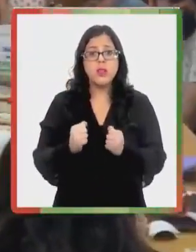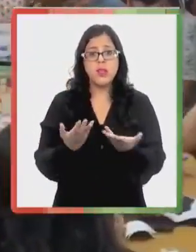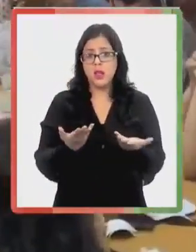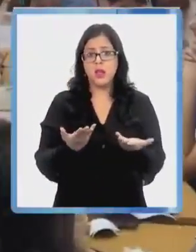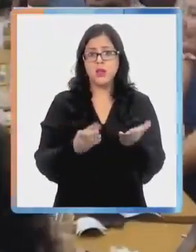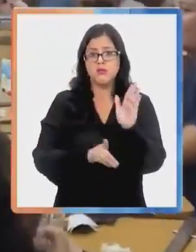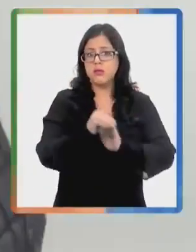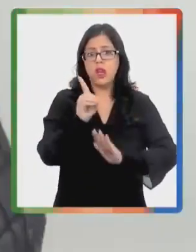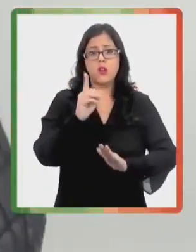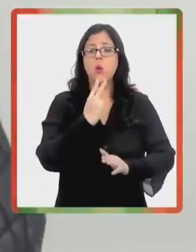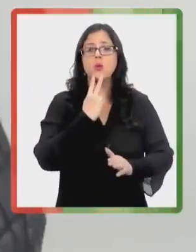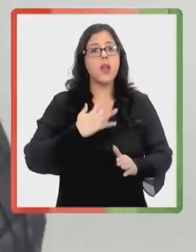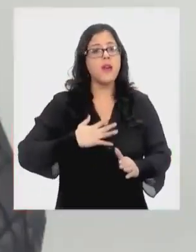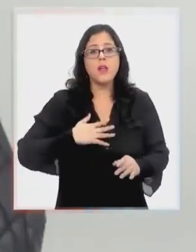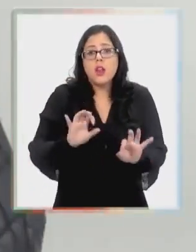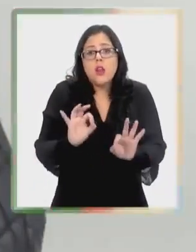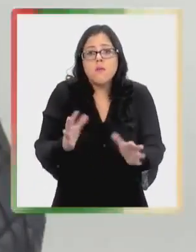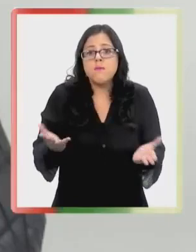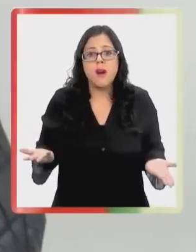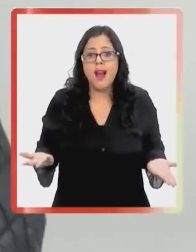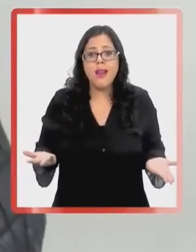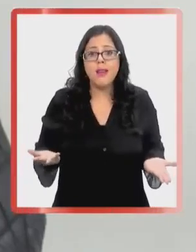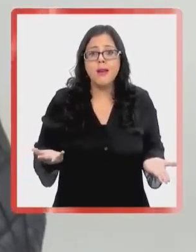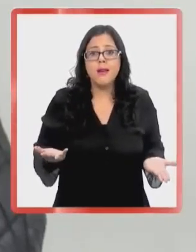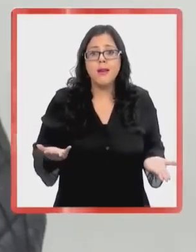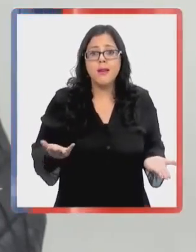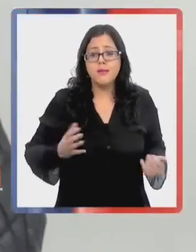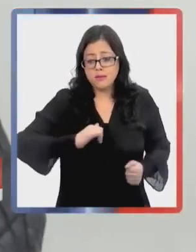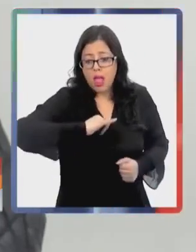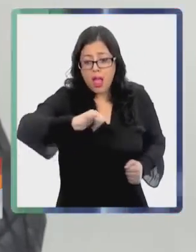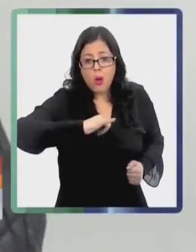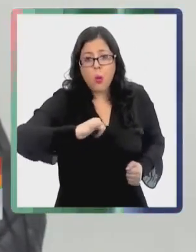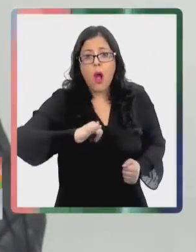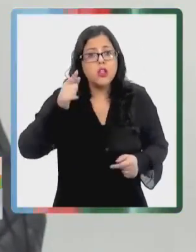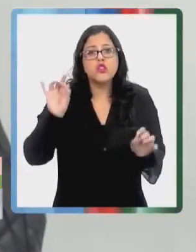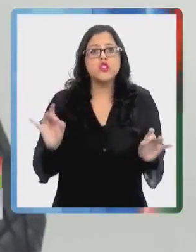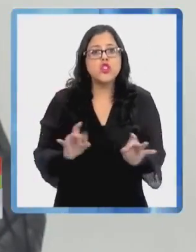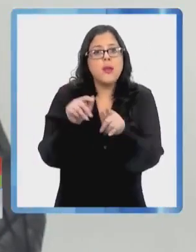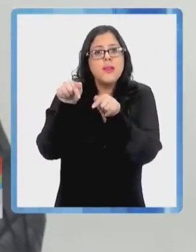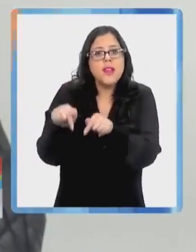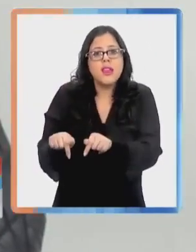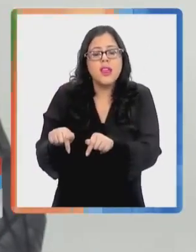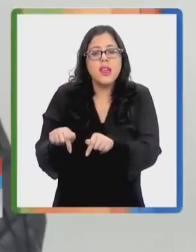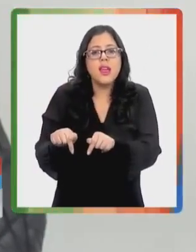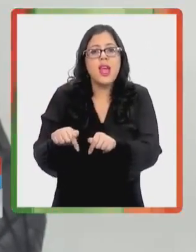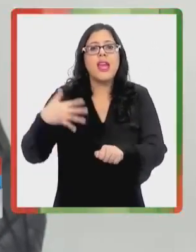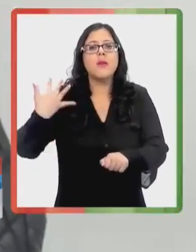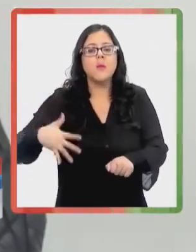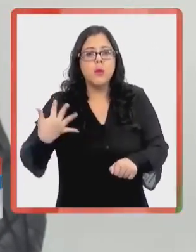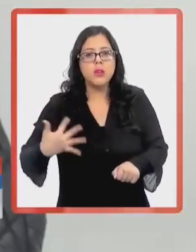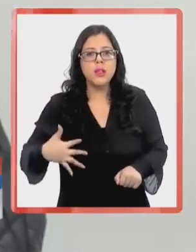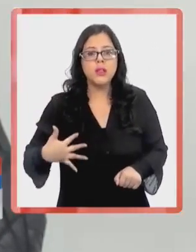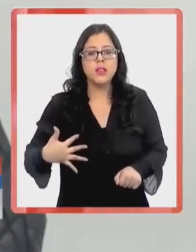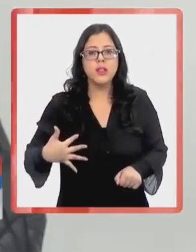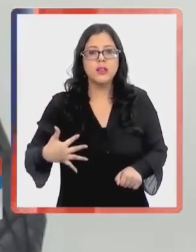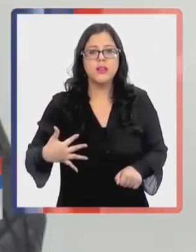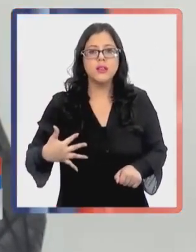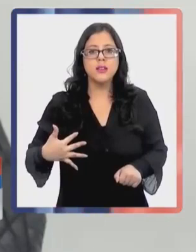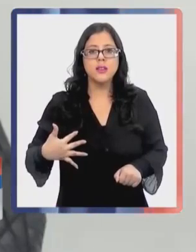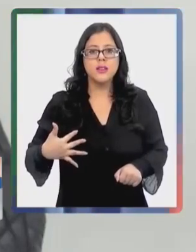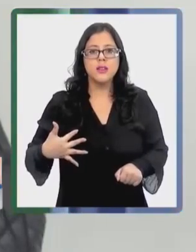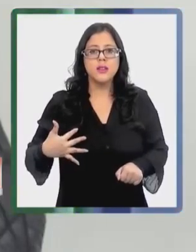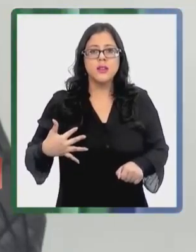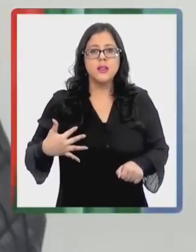desarrollar una vida relativamente común y corriente como tú y como yo. Lo que pasa acá es que es prioritario, fundamental